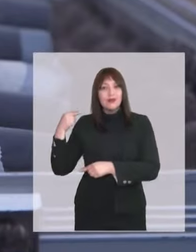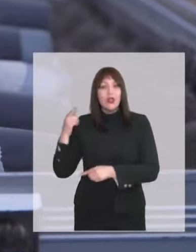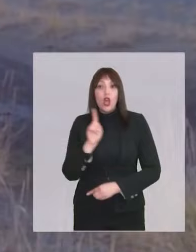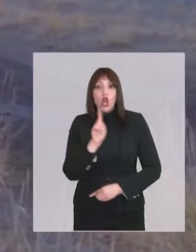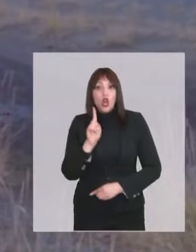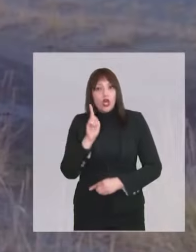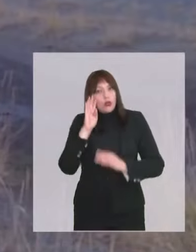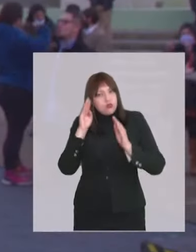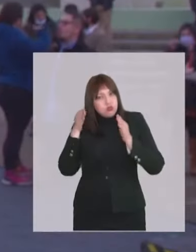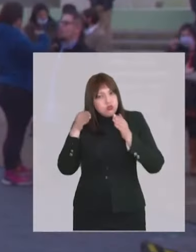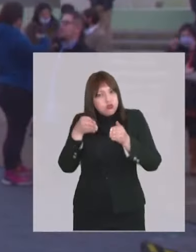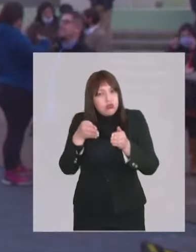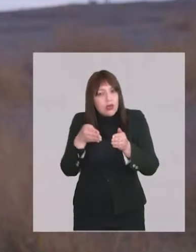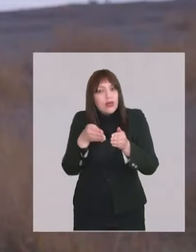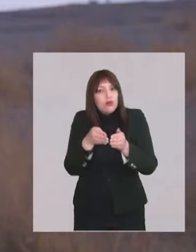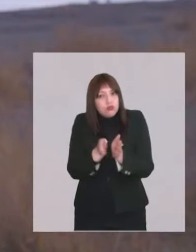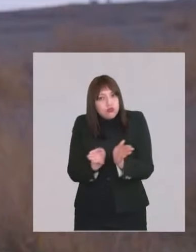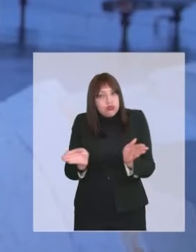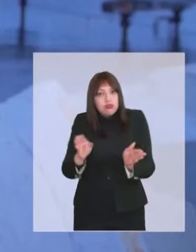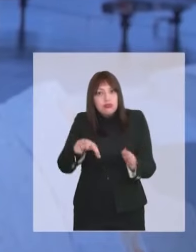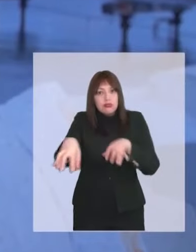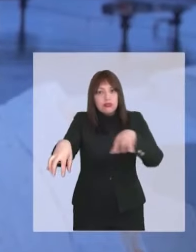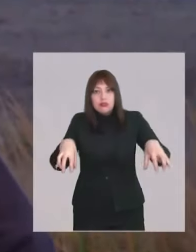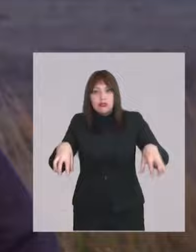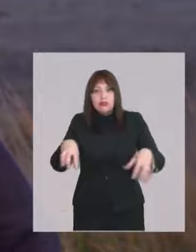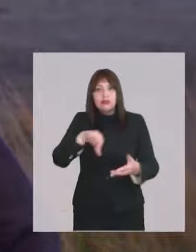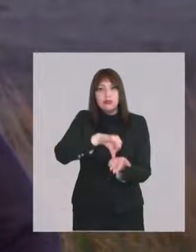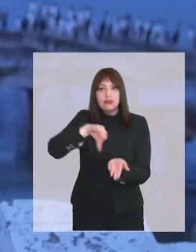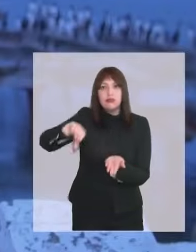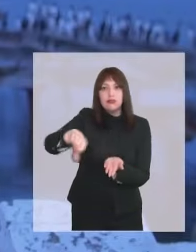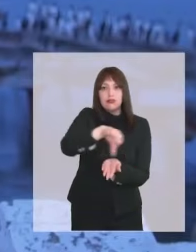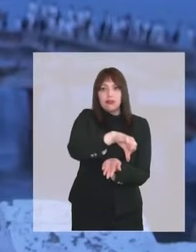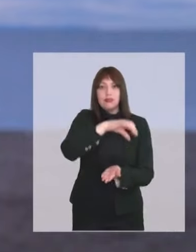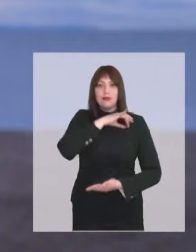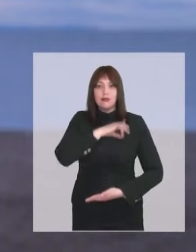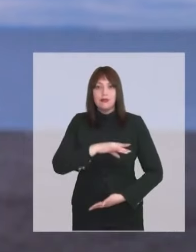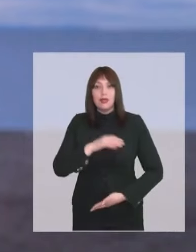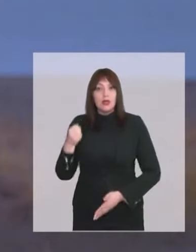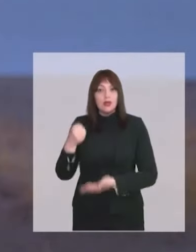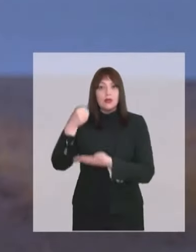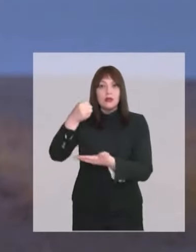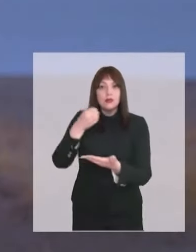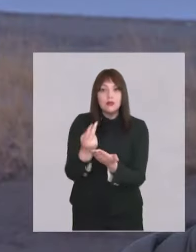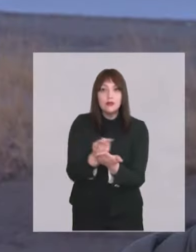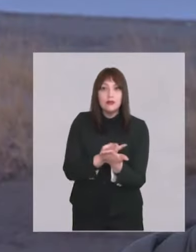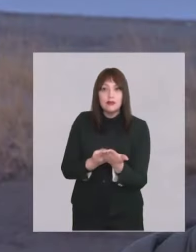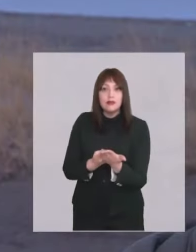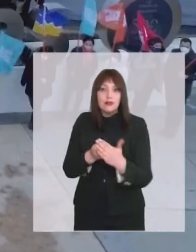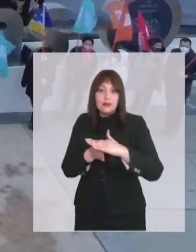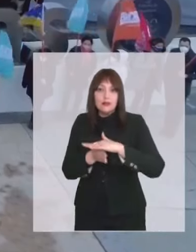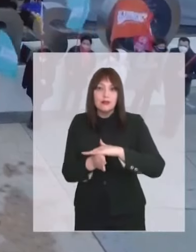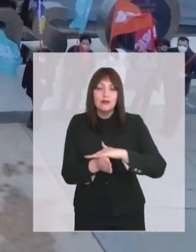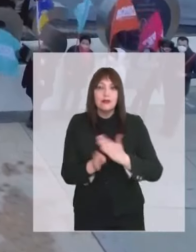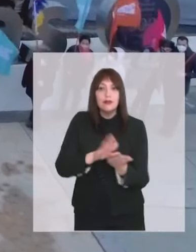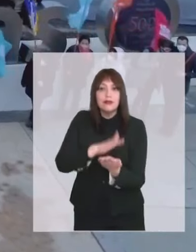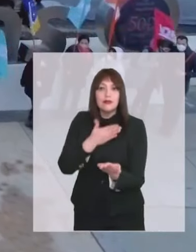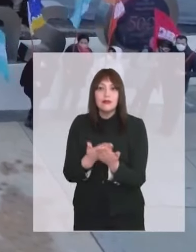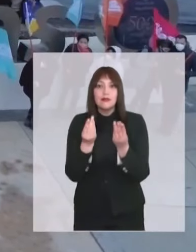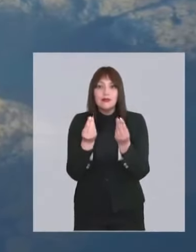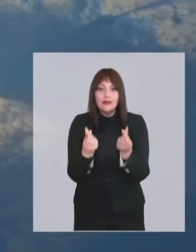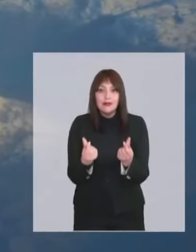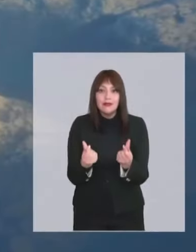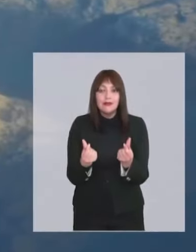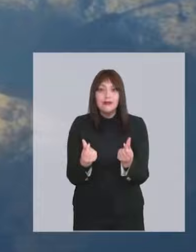No hay que concentrar, hay que redistribuir. Tenemos que descentralizar Chile. Chile, la riqueza, las artes, el acceso a la salud de calidad.